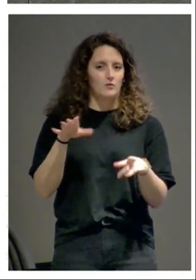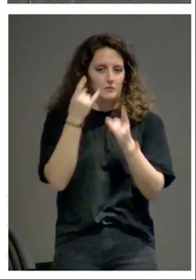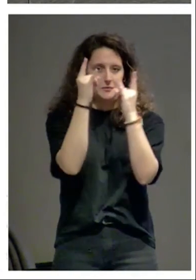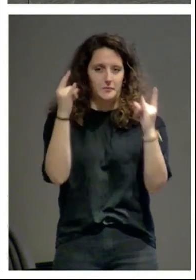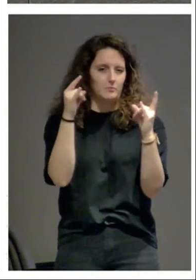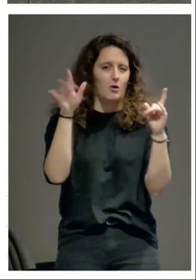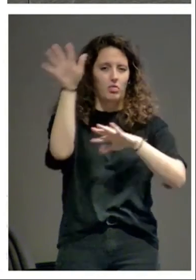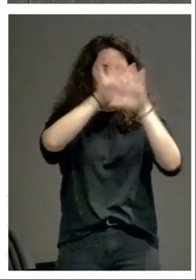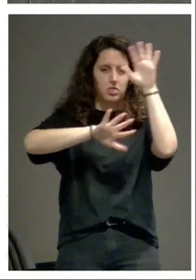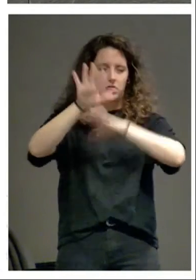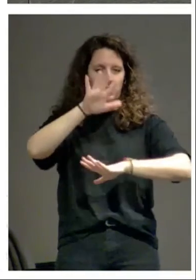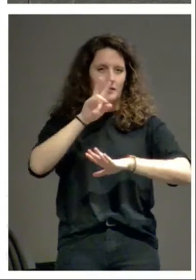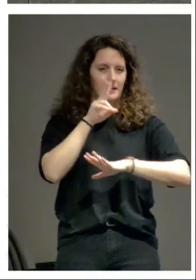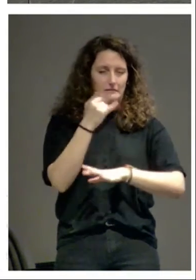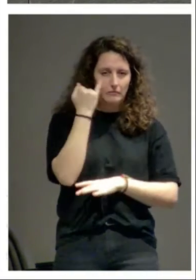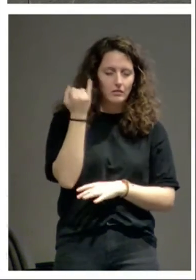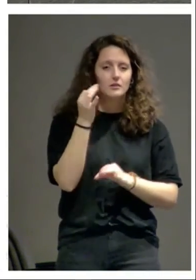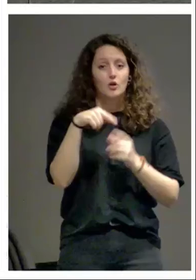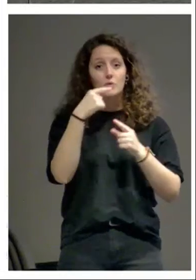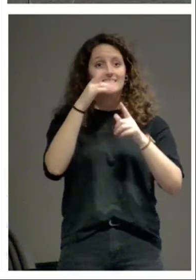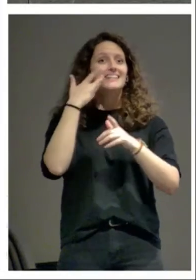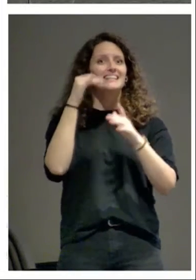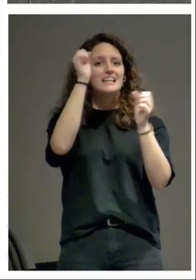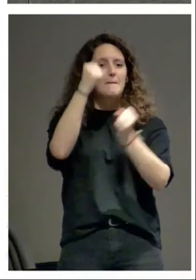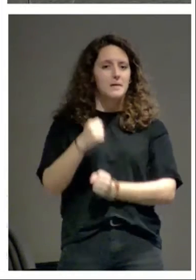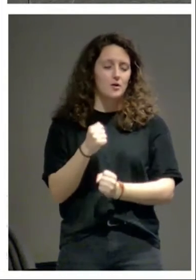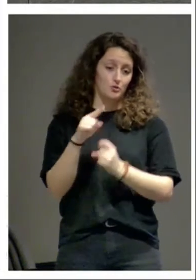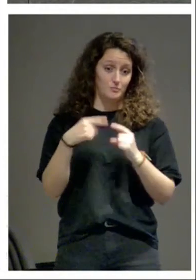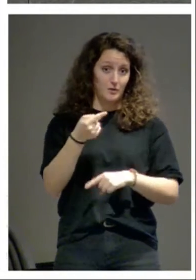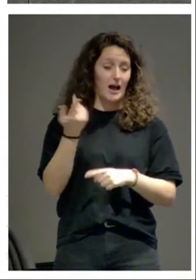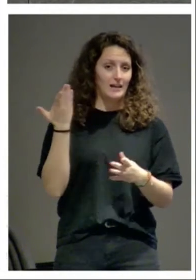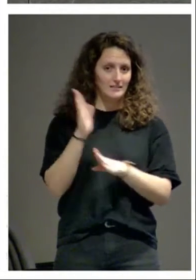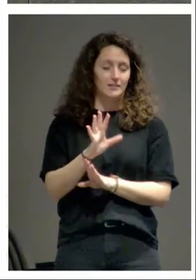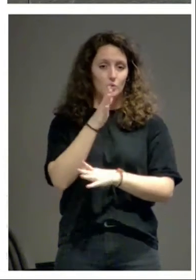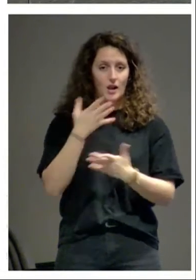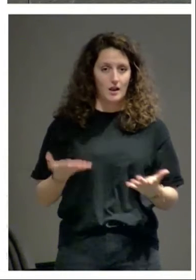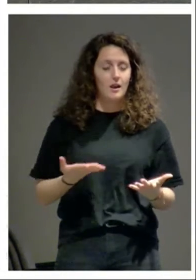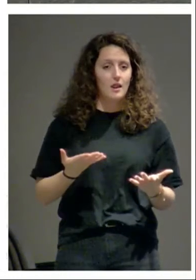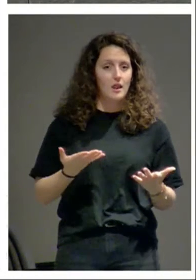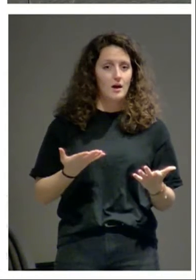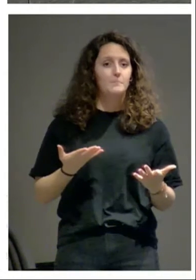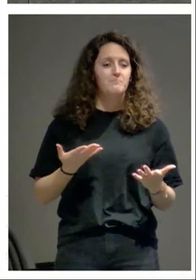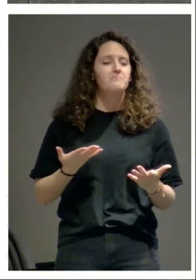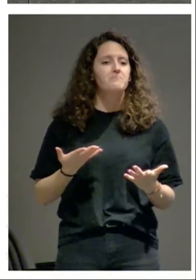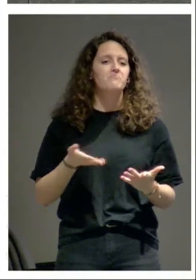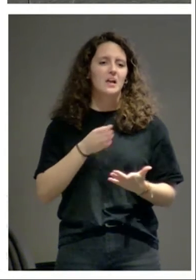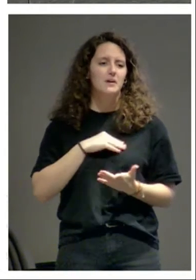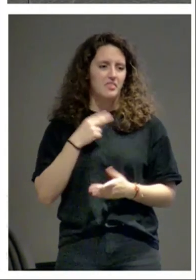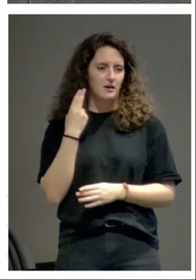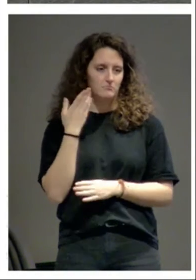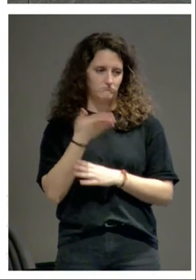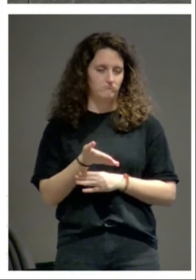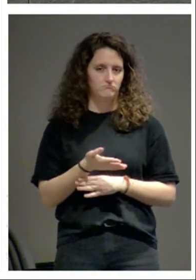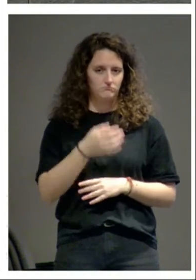poco luego lo limpiaron y luego lo dejaron así poco a poco hasta su estado actual que merece una visita